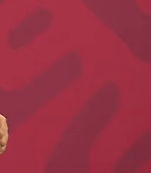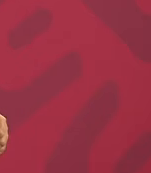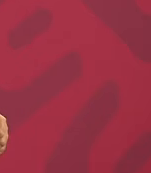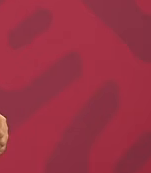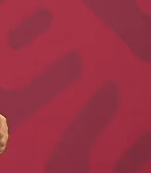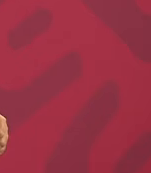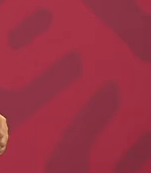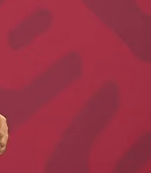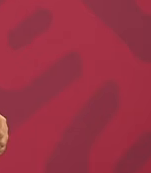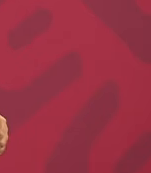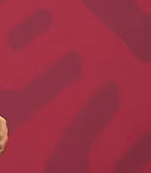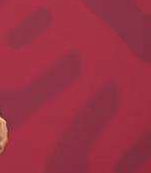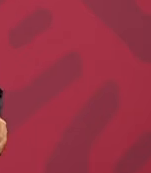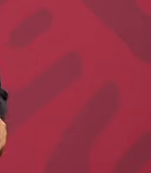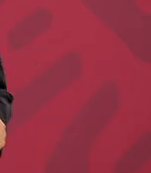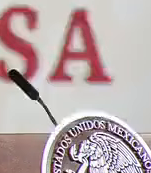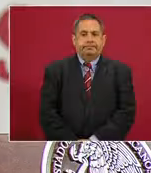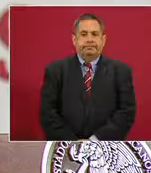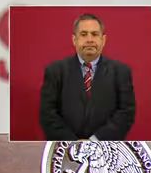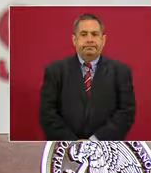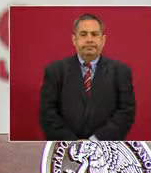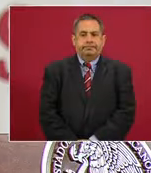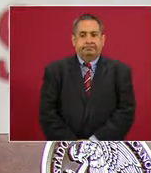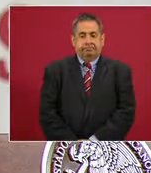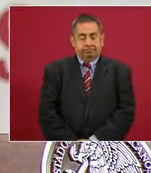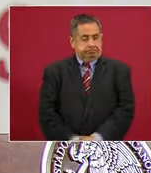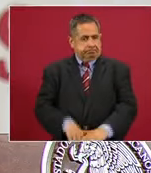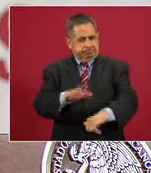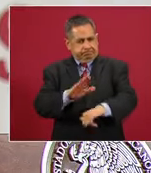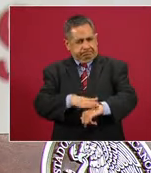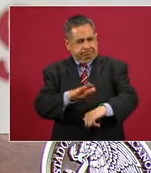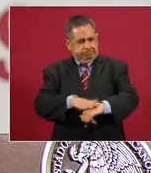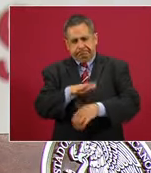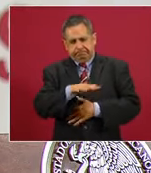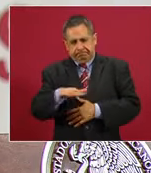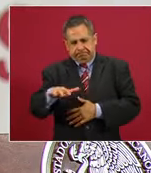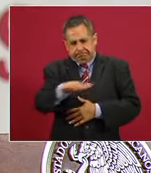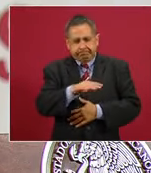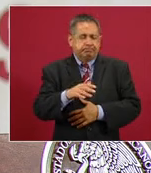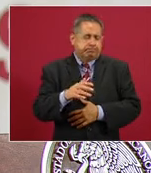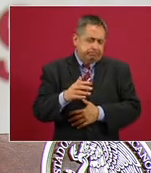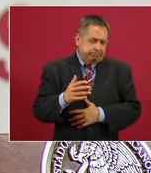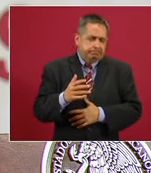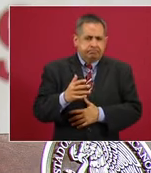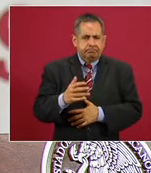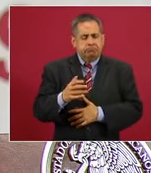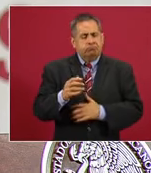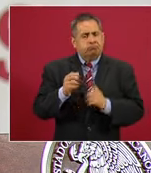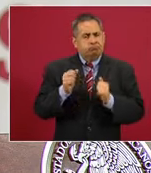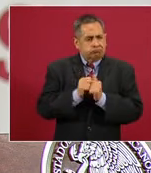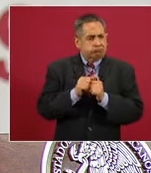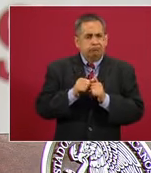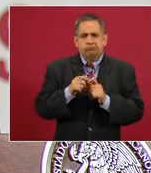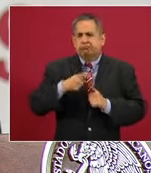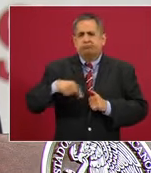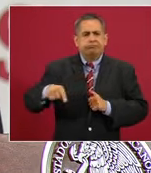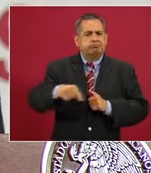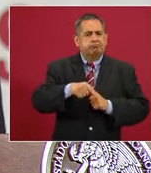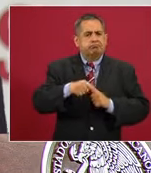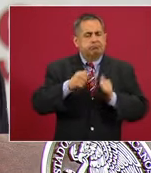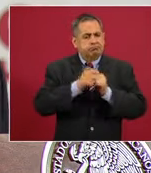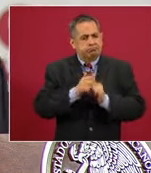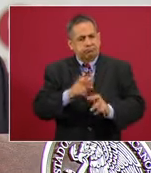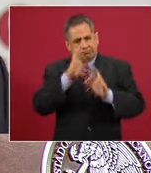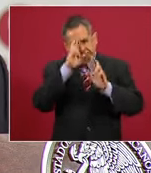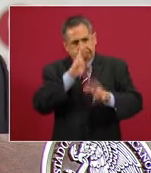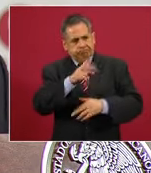nuestro llamamiento a que se mantengan los derechos